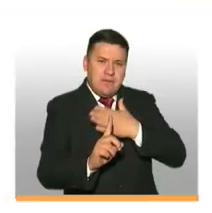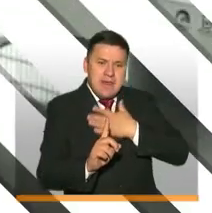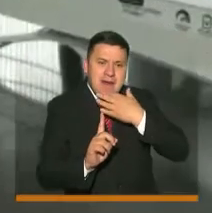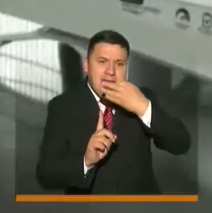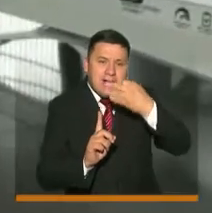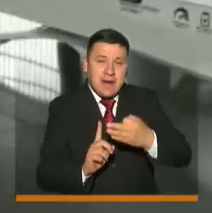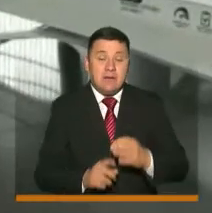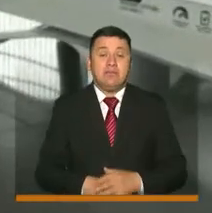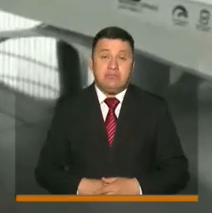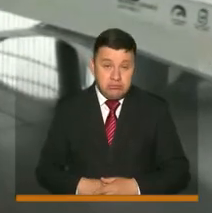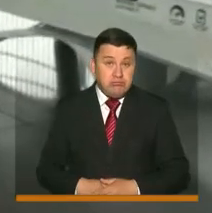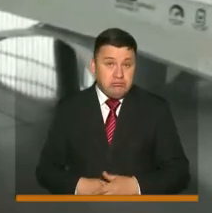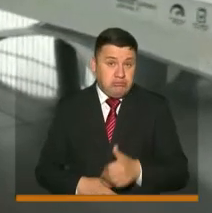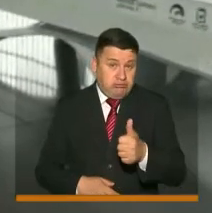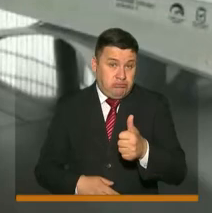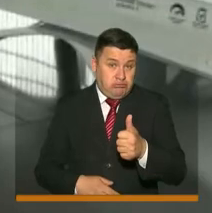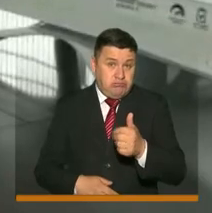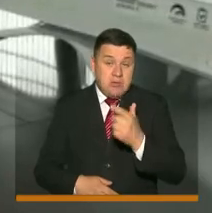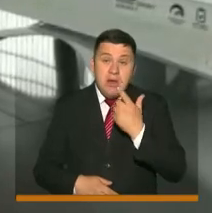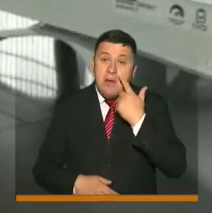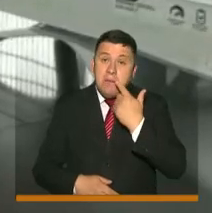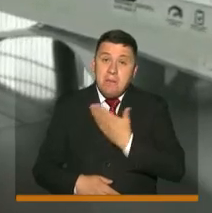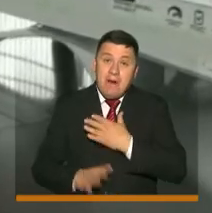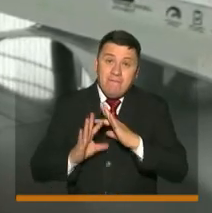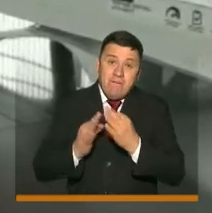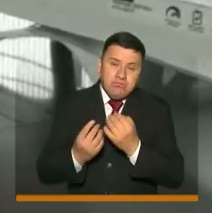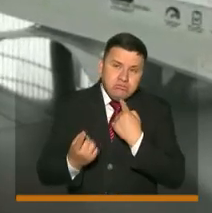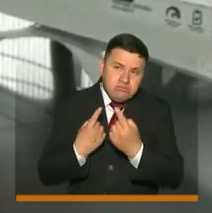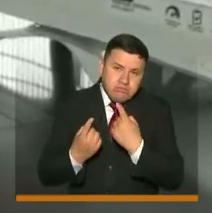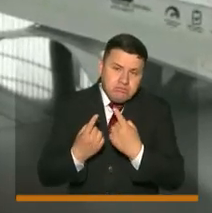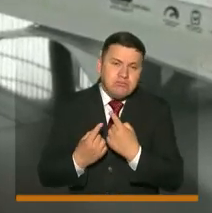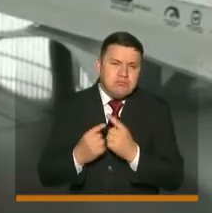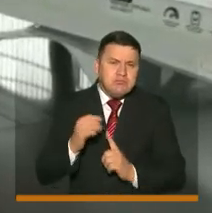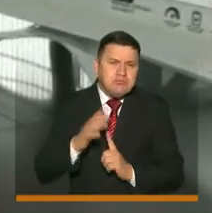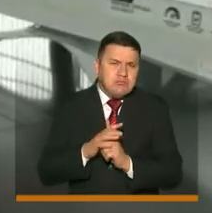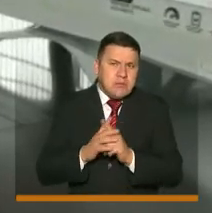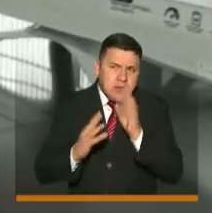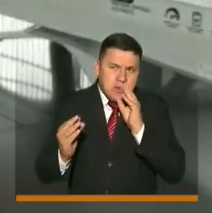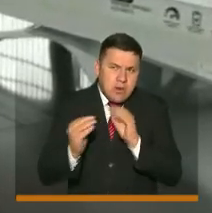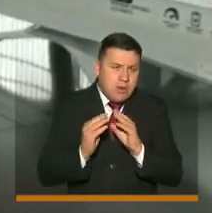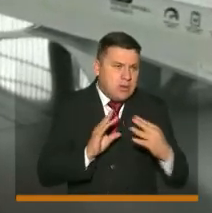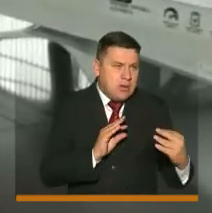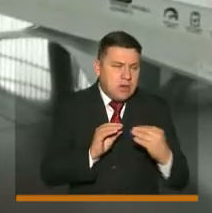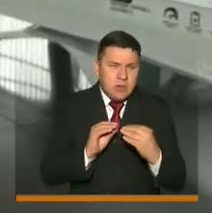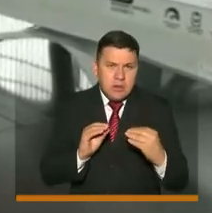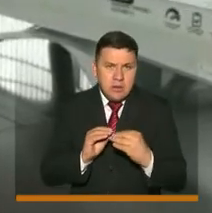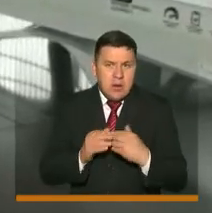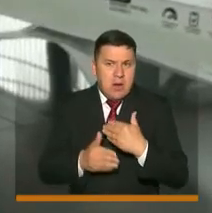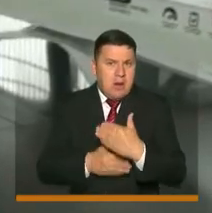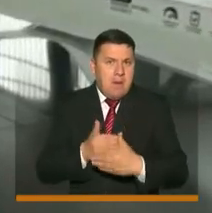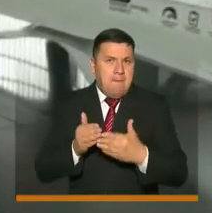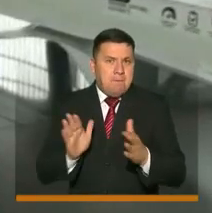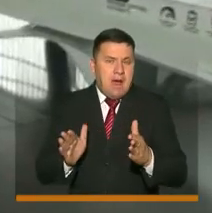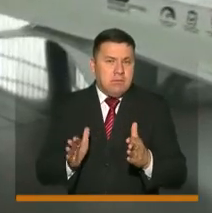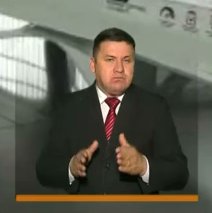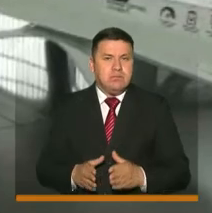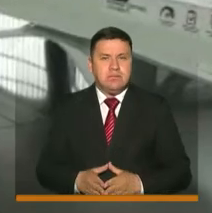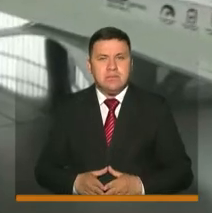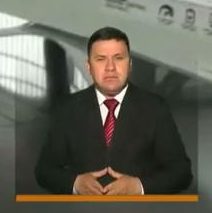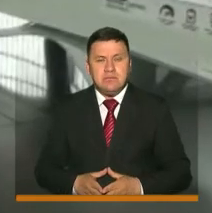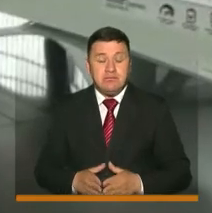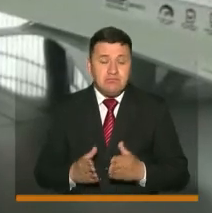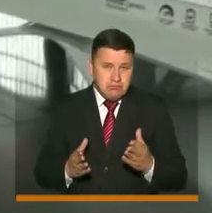realidad. Estamos pretendiendo con los padres de familia generar unos acuerdos para que se dé esta alternativa.